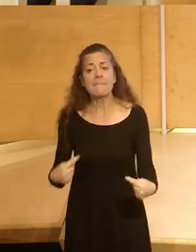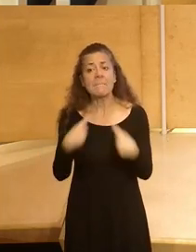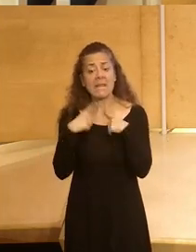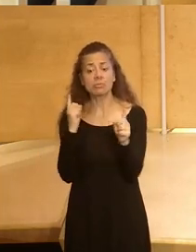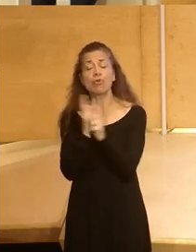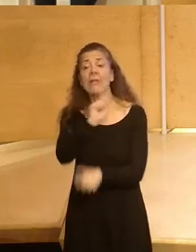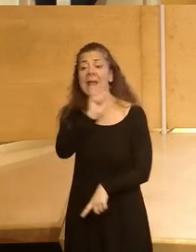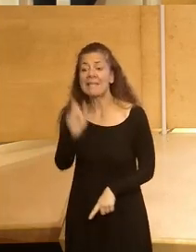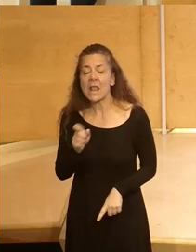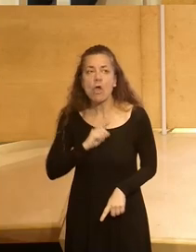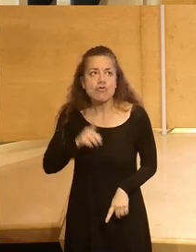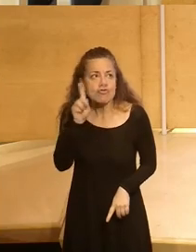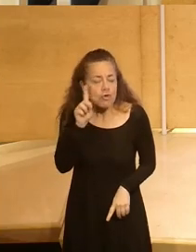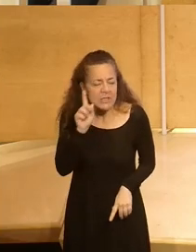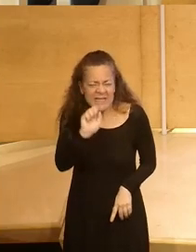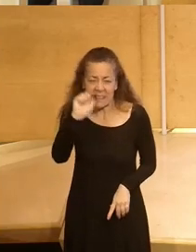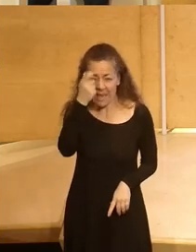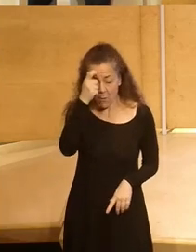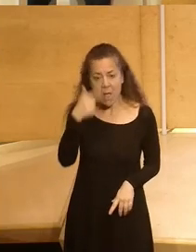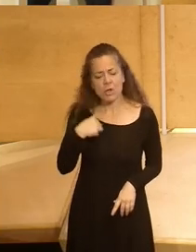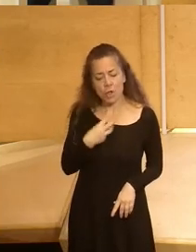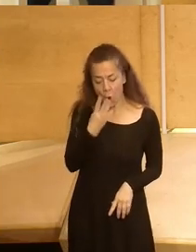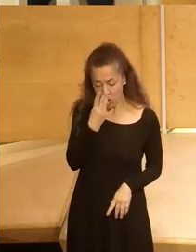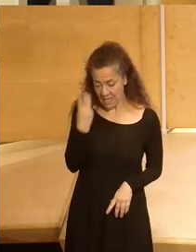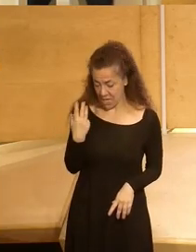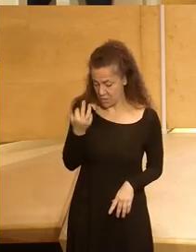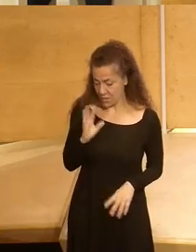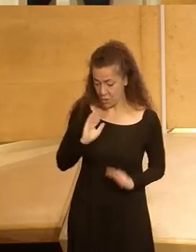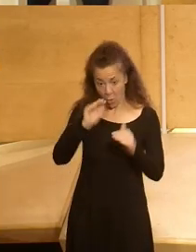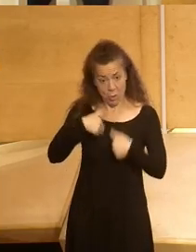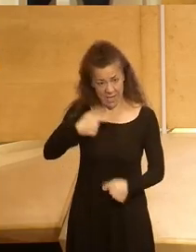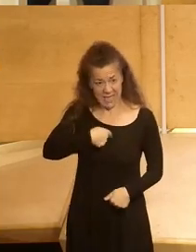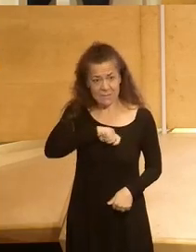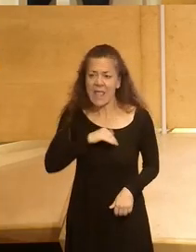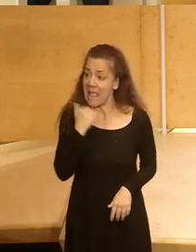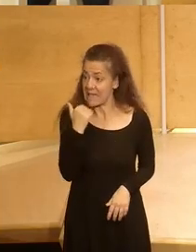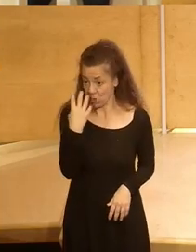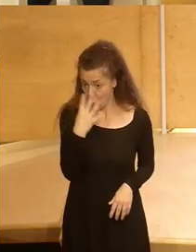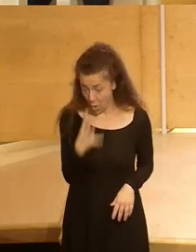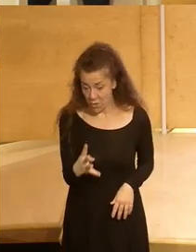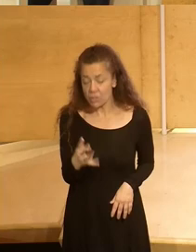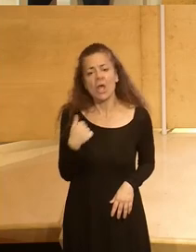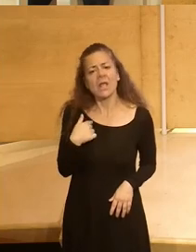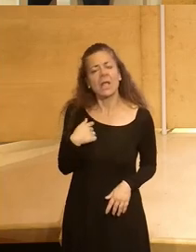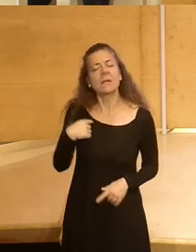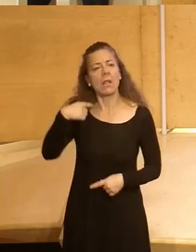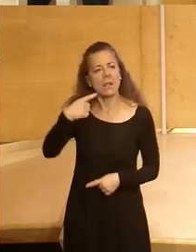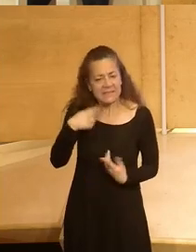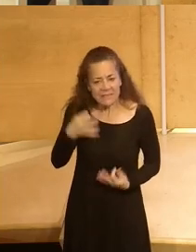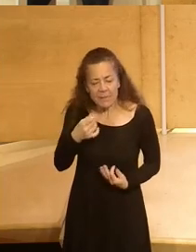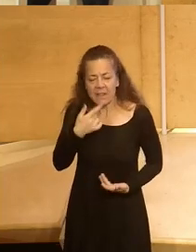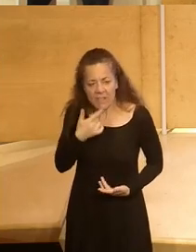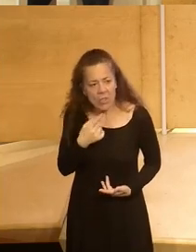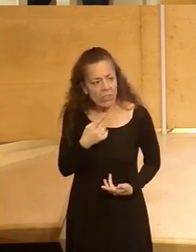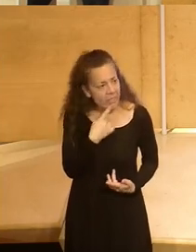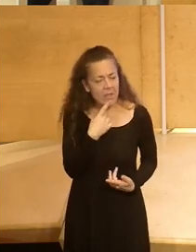este trauma pero llevo tres años y medio desde que he vuelto a España ya va para cuatro años todo el tiempo diciéndole a la gente